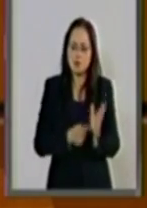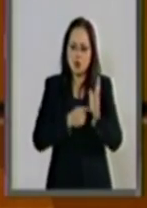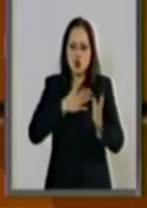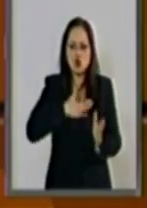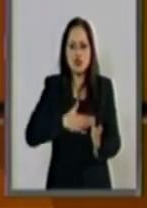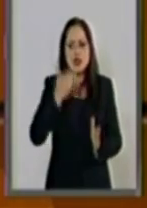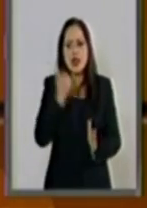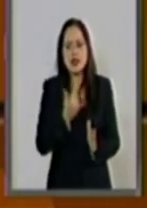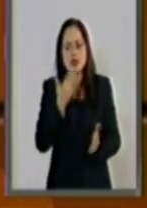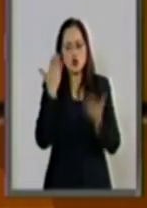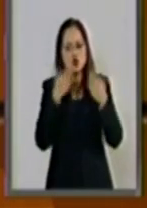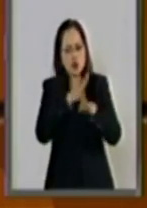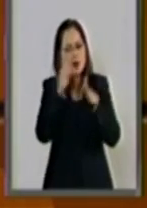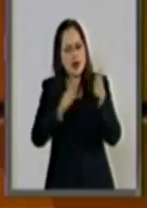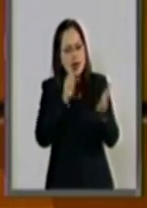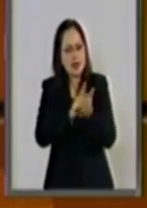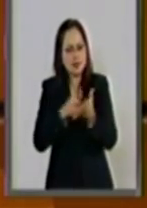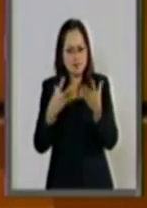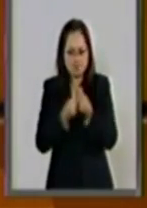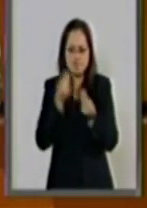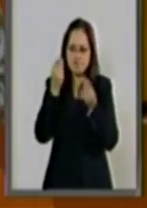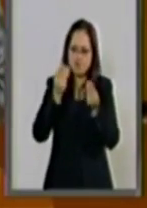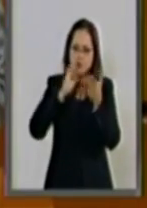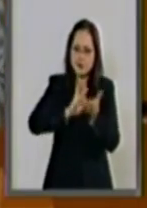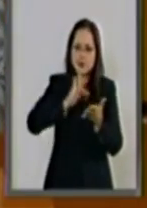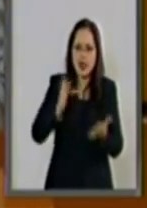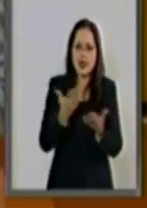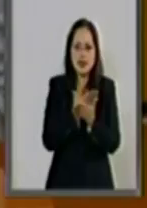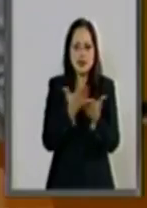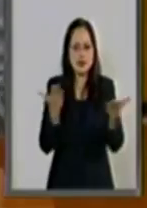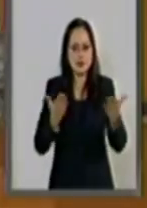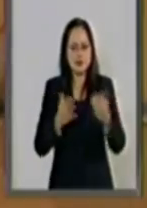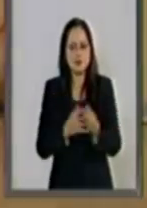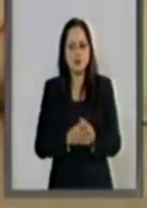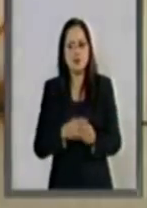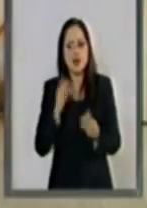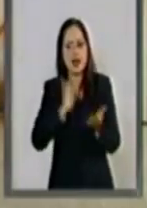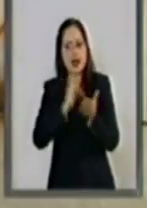Justicia y de Estudios Legislativos, les agradezco mucho. Gracias, señor presidente.